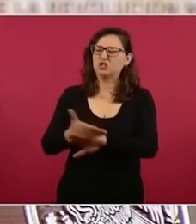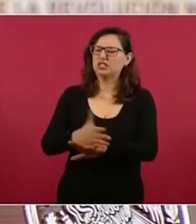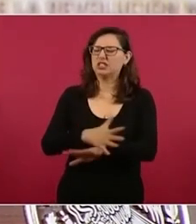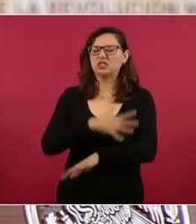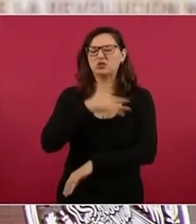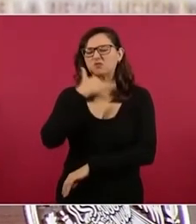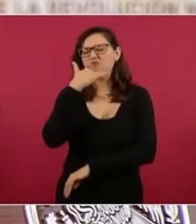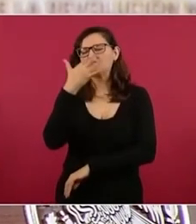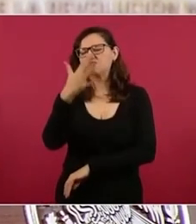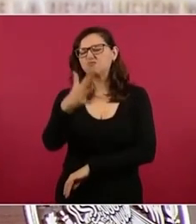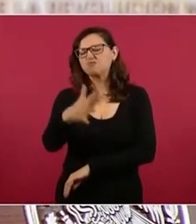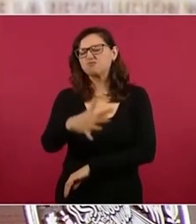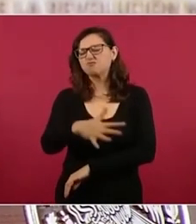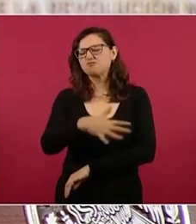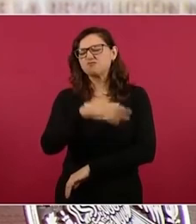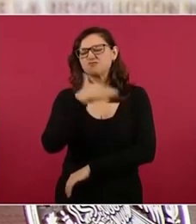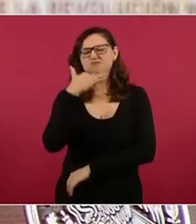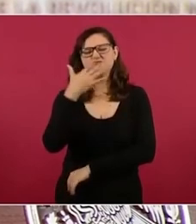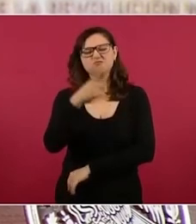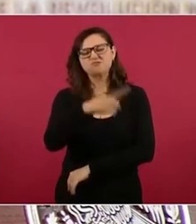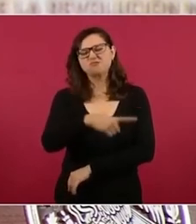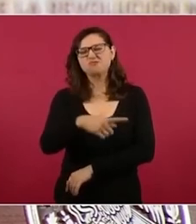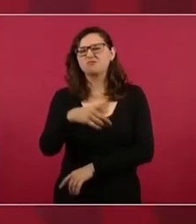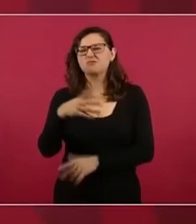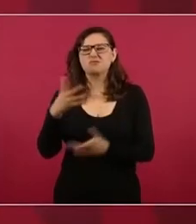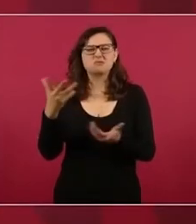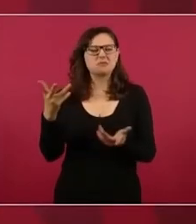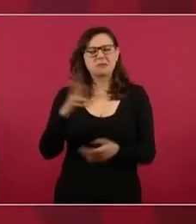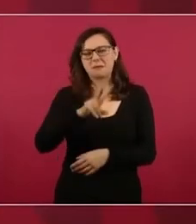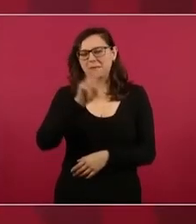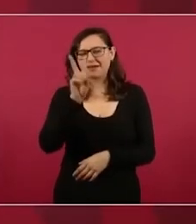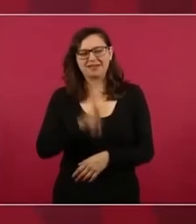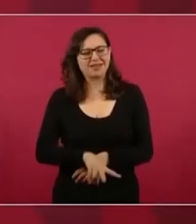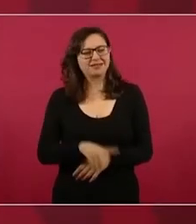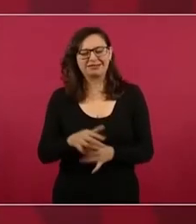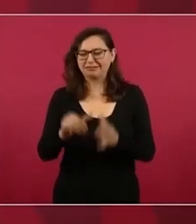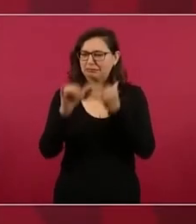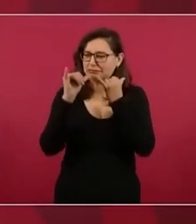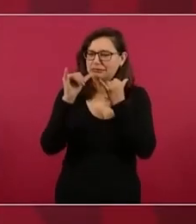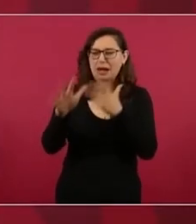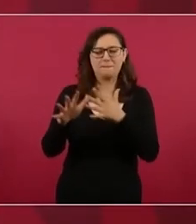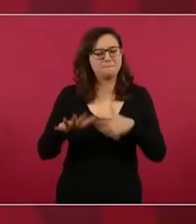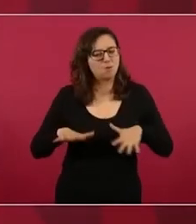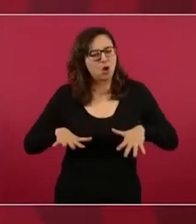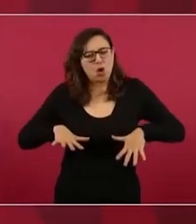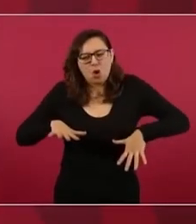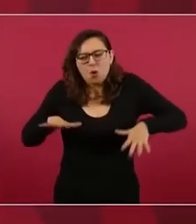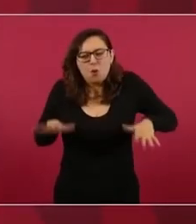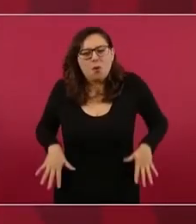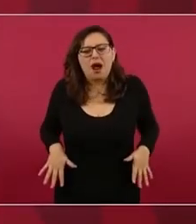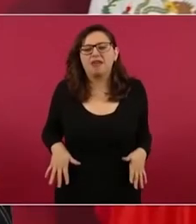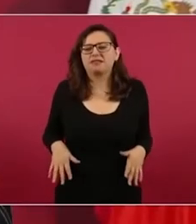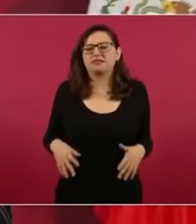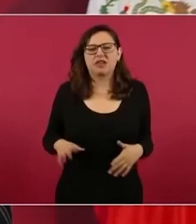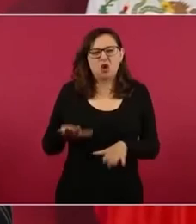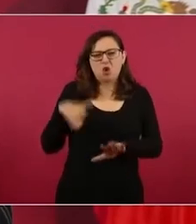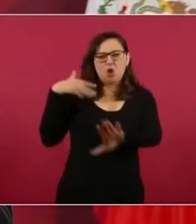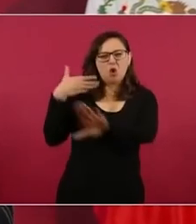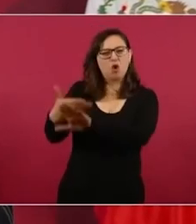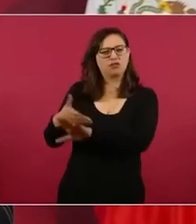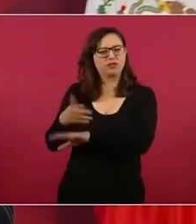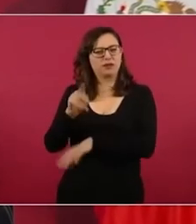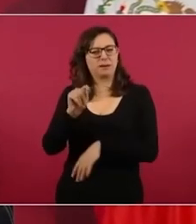de lo más indigno y cobarde todo